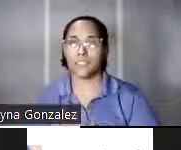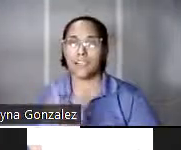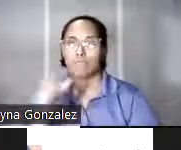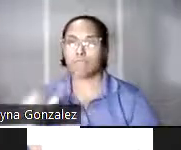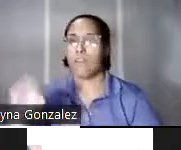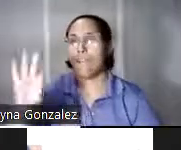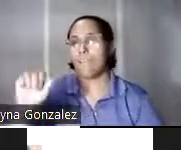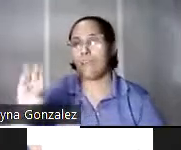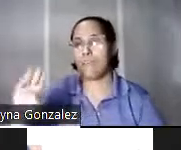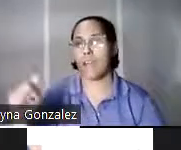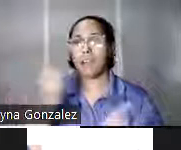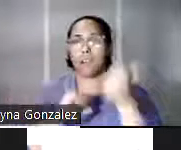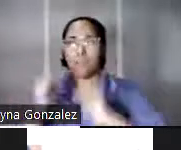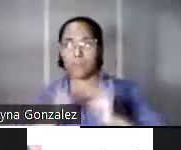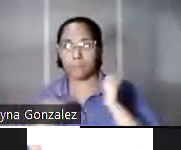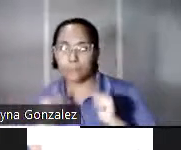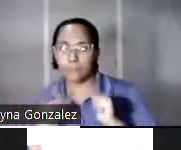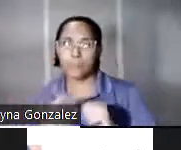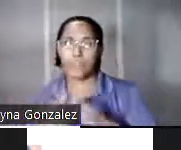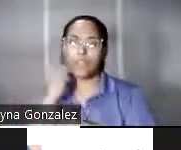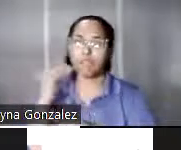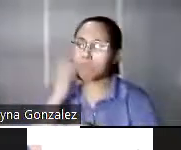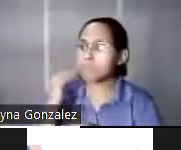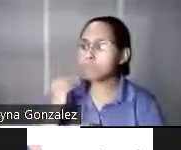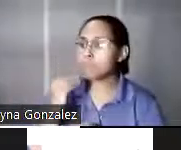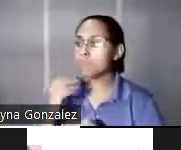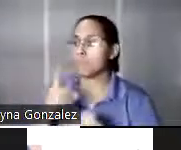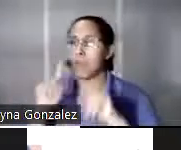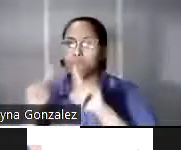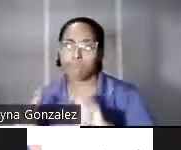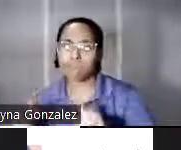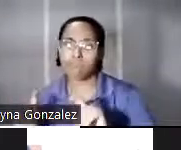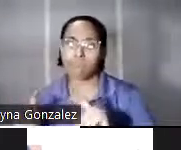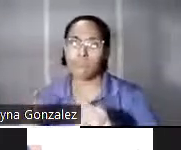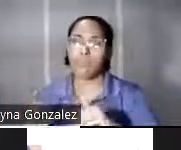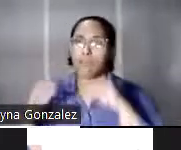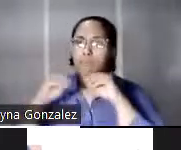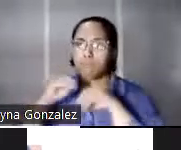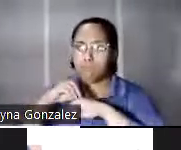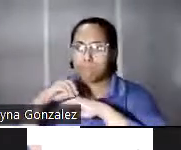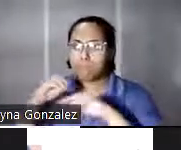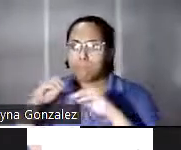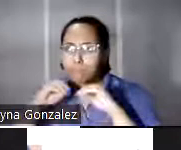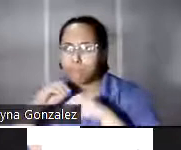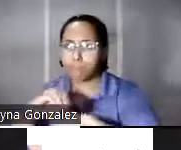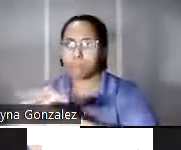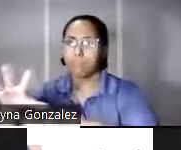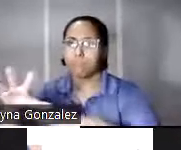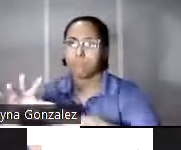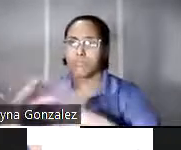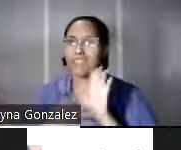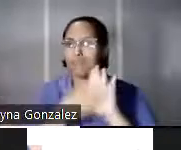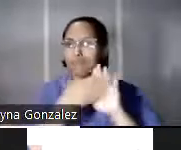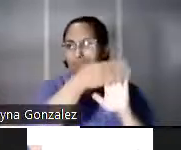actividad de experimentación, pruebas y divulgación que desarrollaron personajes como